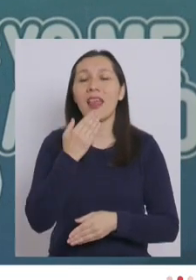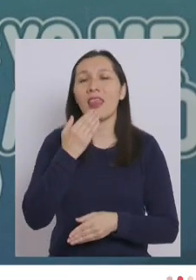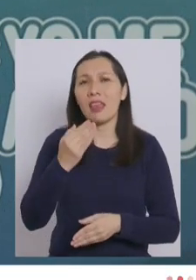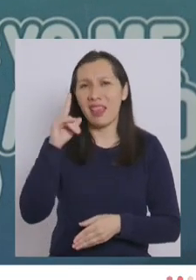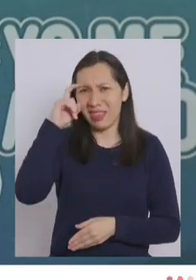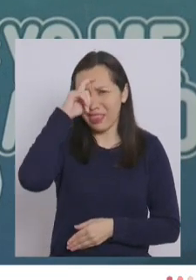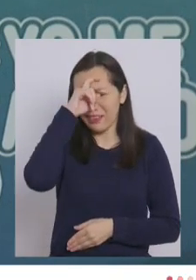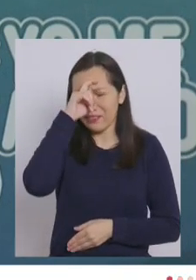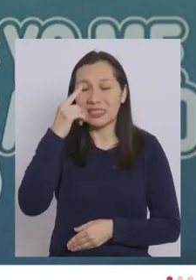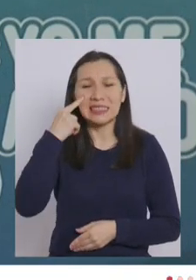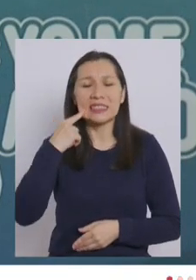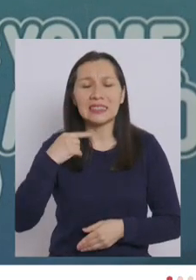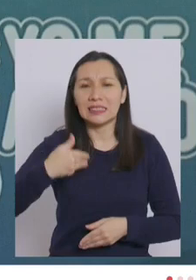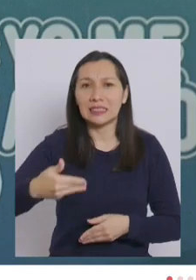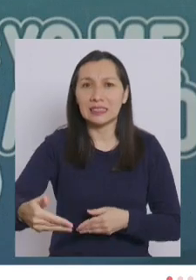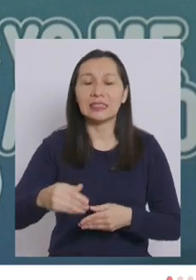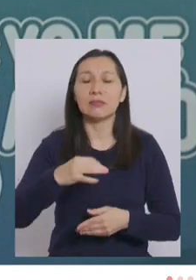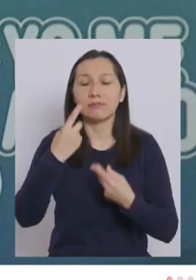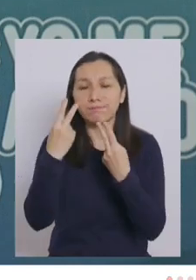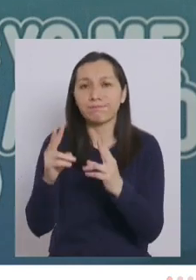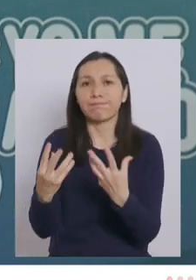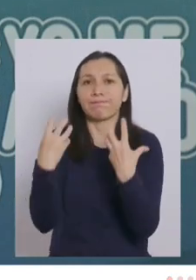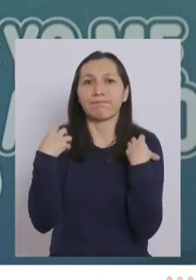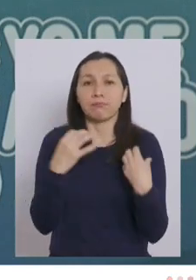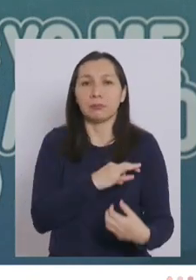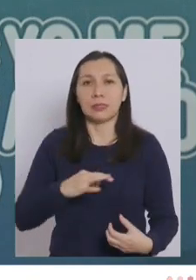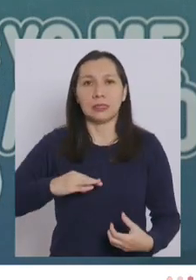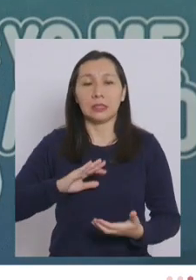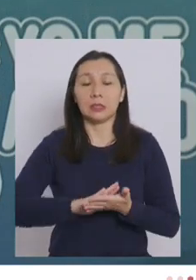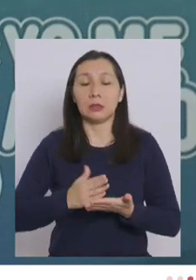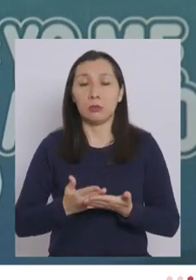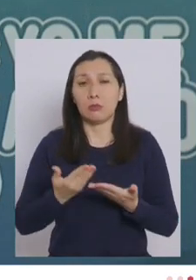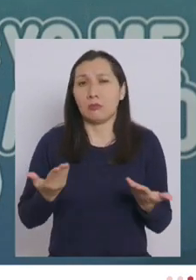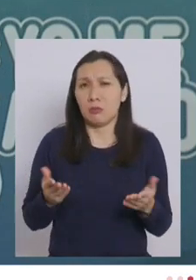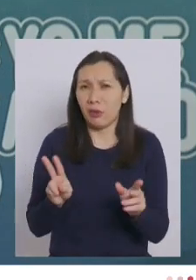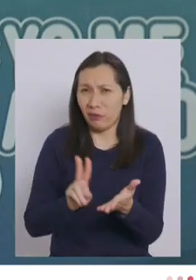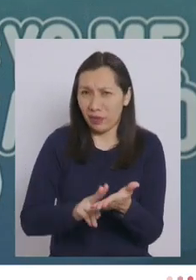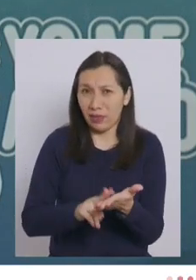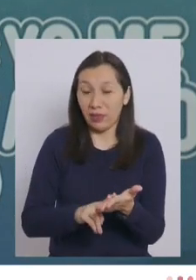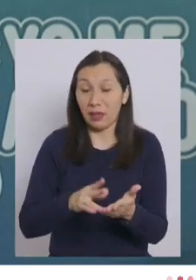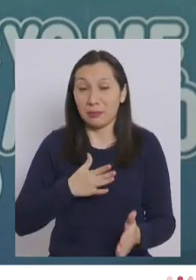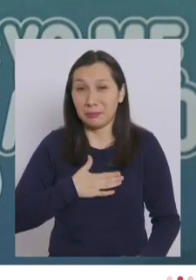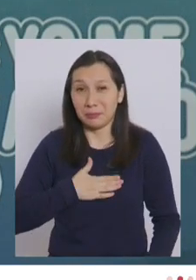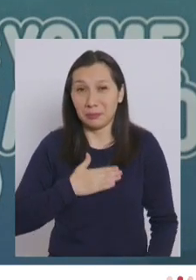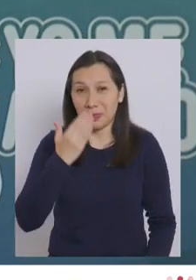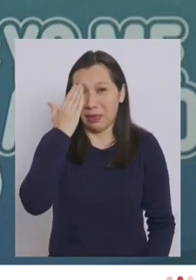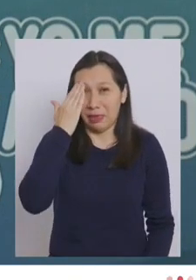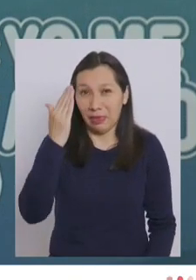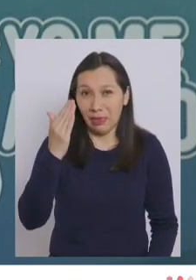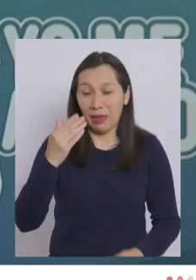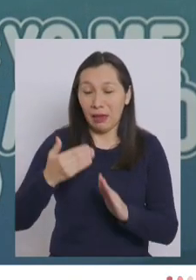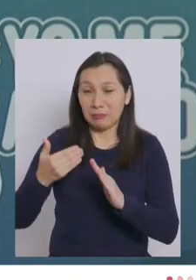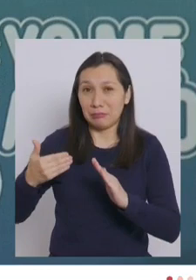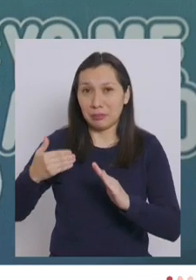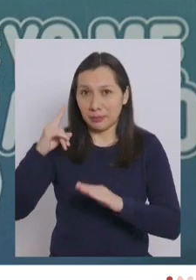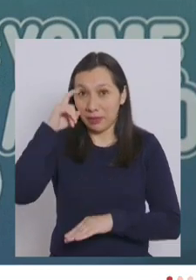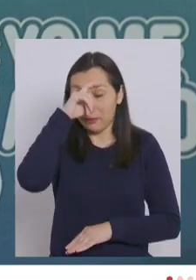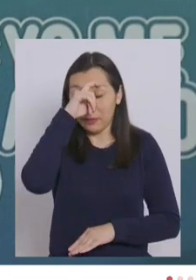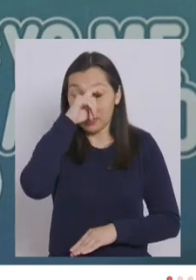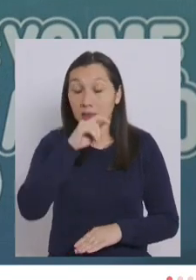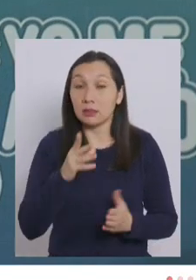complejos del ministro de Salud. En realidad, si mis días han sido complejos,